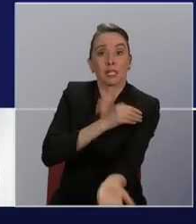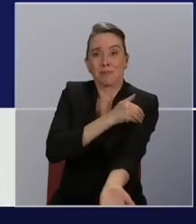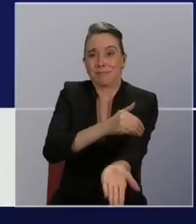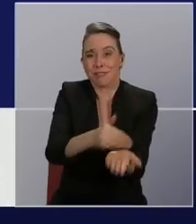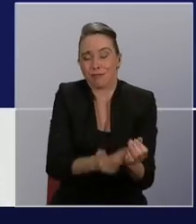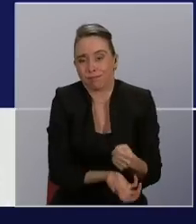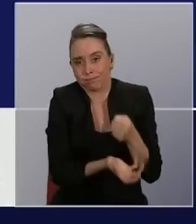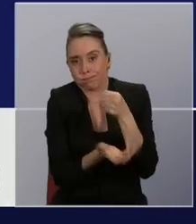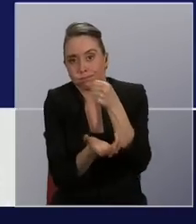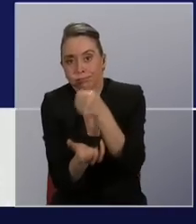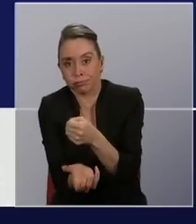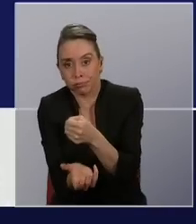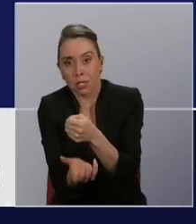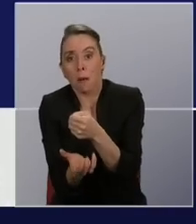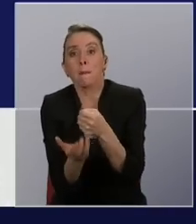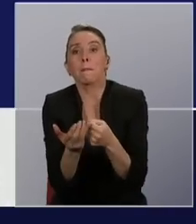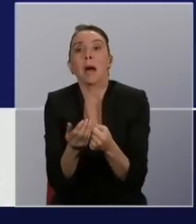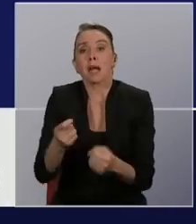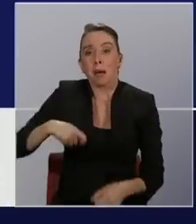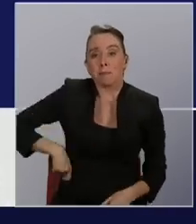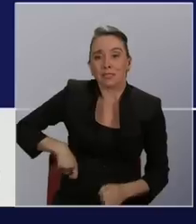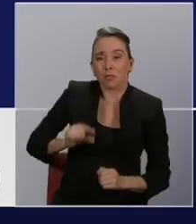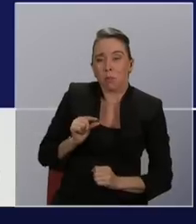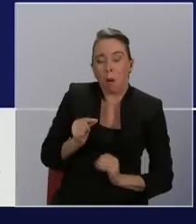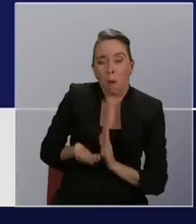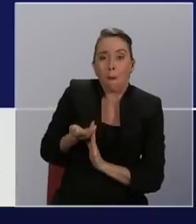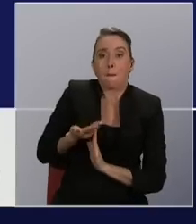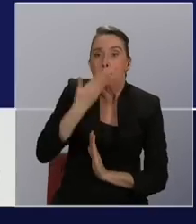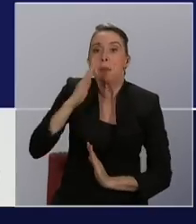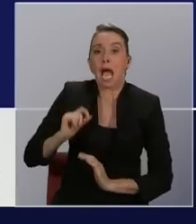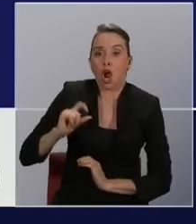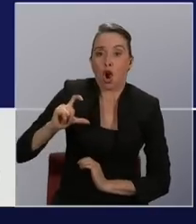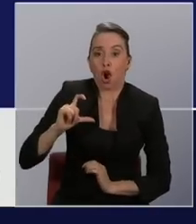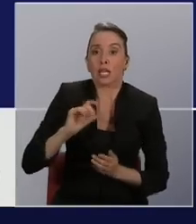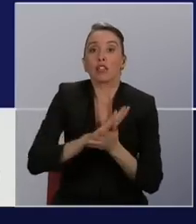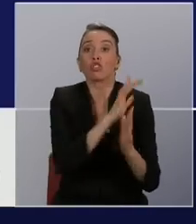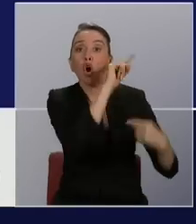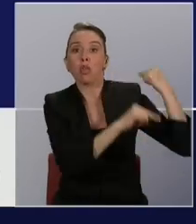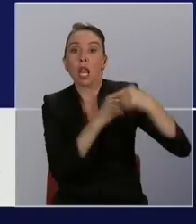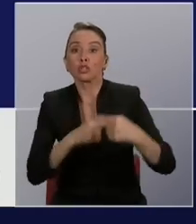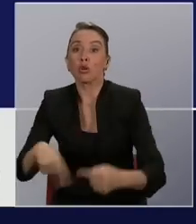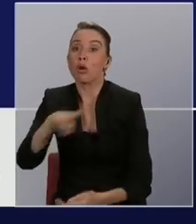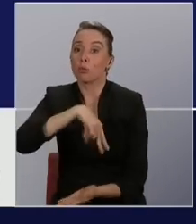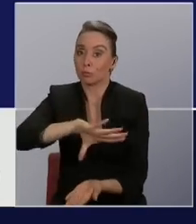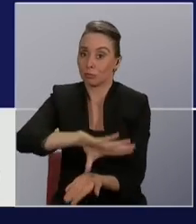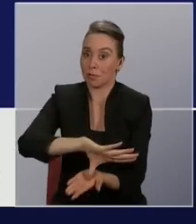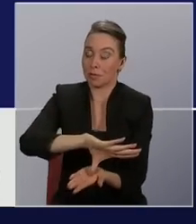a mejorar las pensiones en toda la historia de nuestro país.